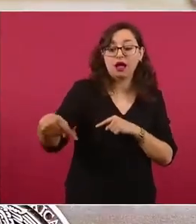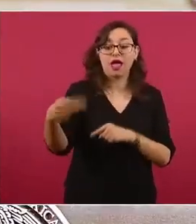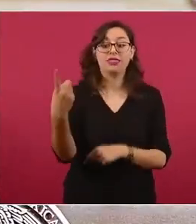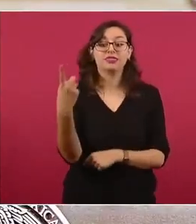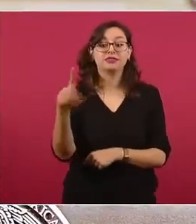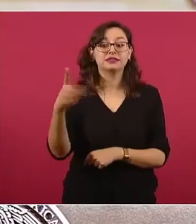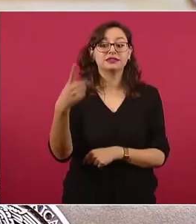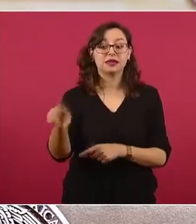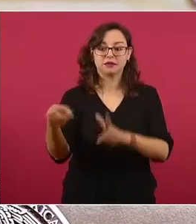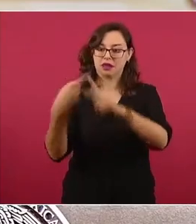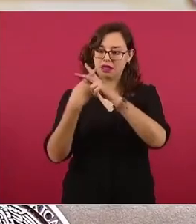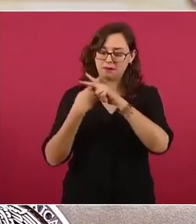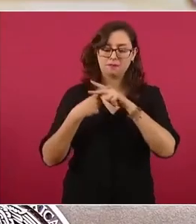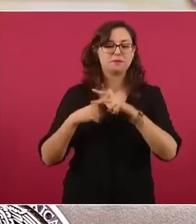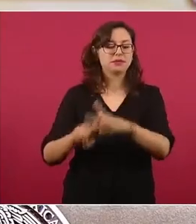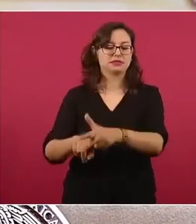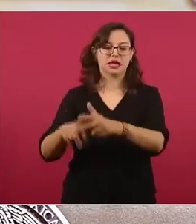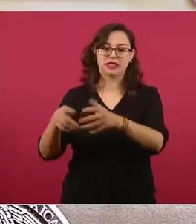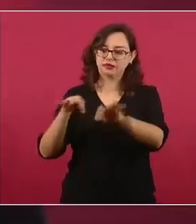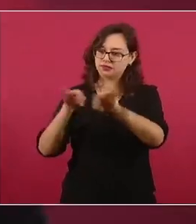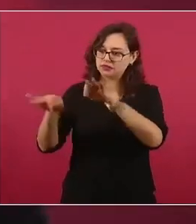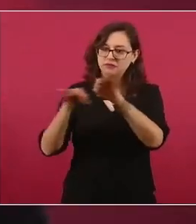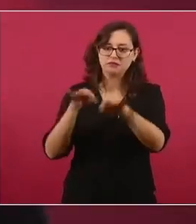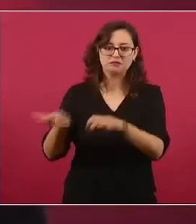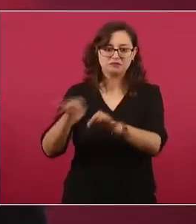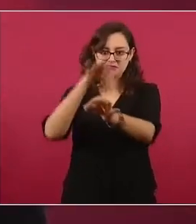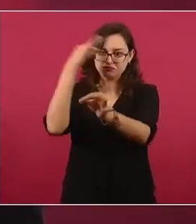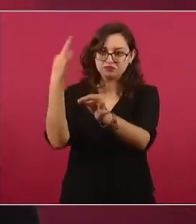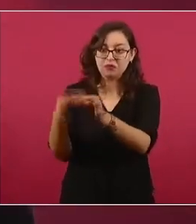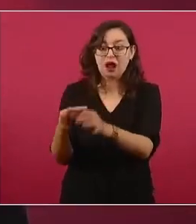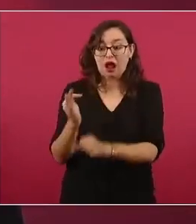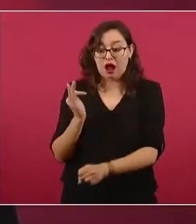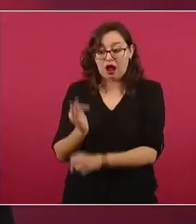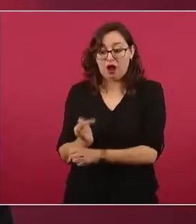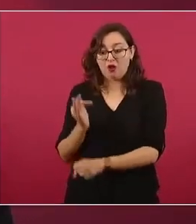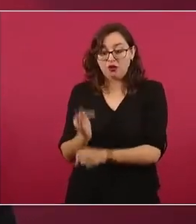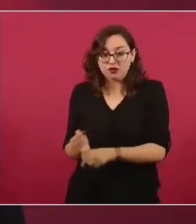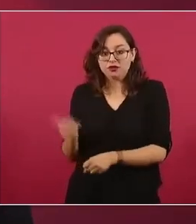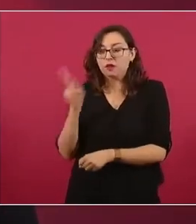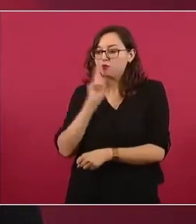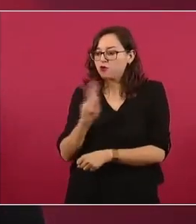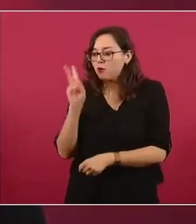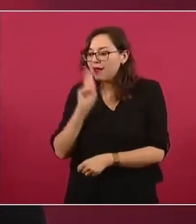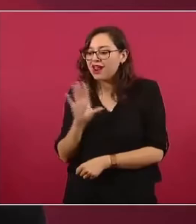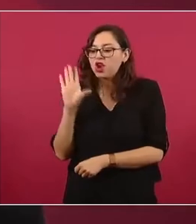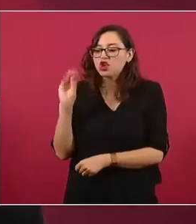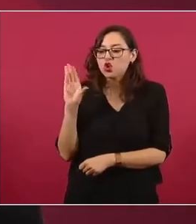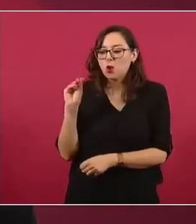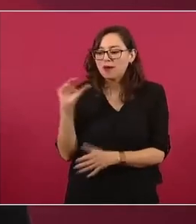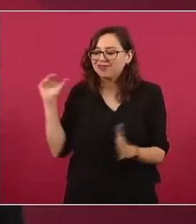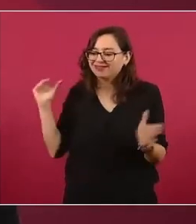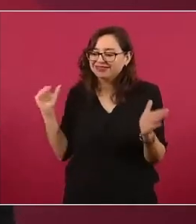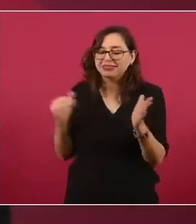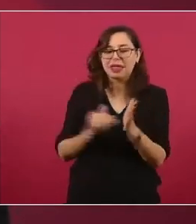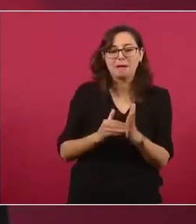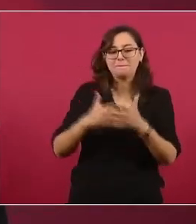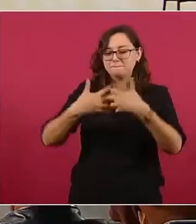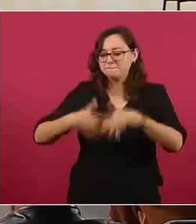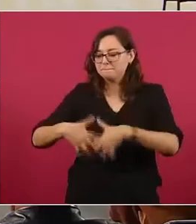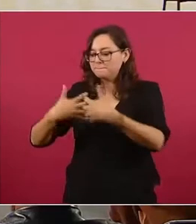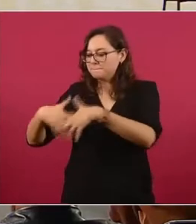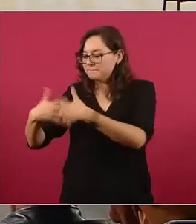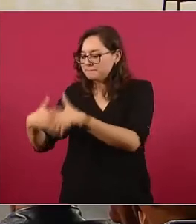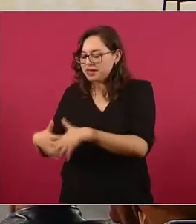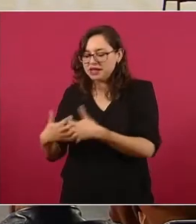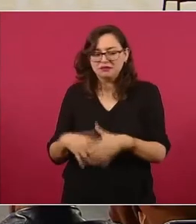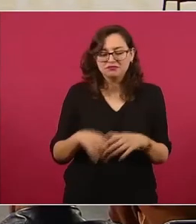Las pruebas se están haciendo en más de 90 mil equipos, como válvulas, bombas, reactores, compresores y